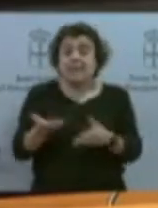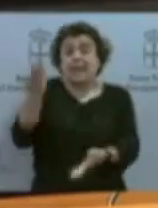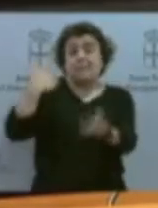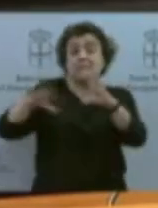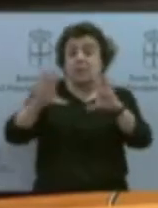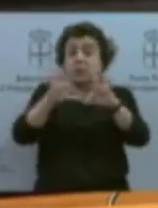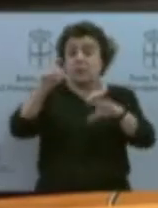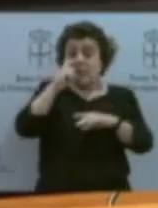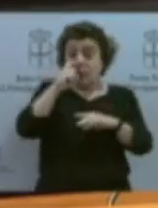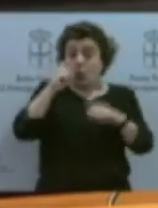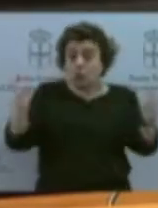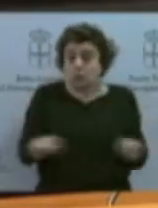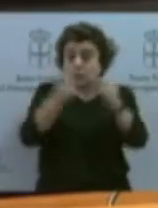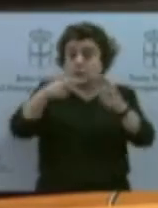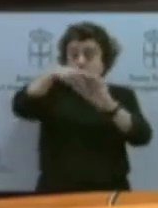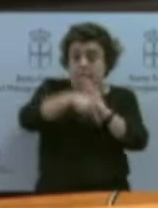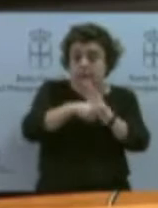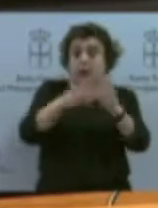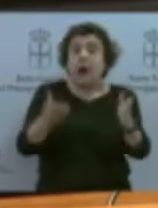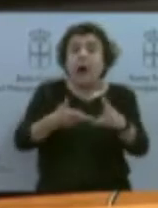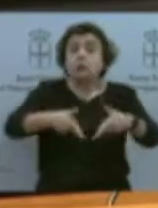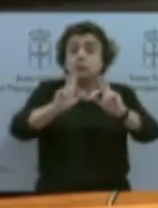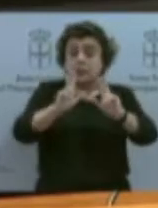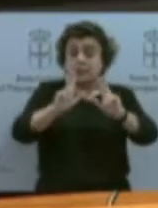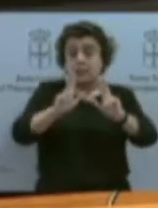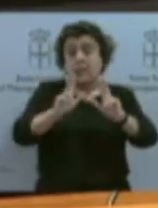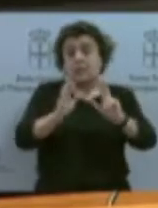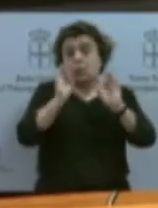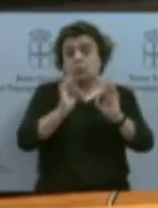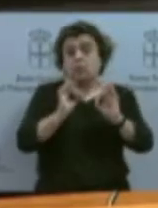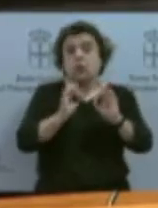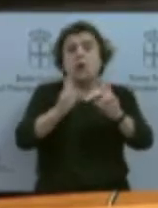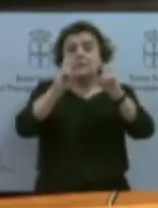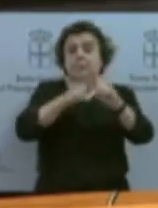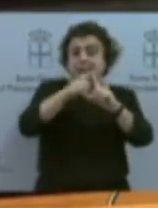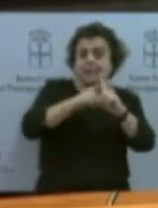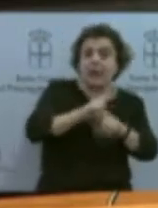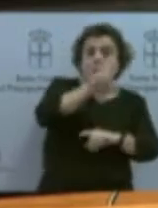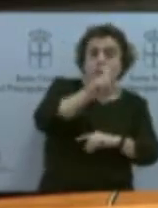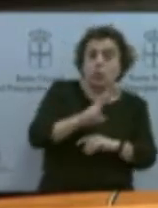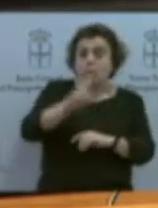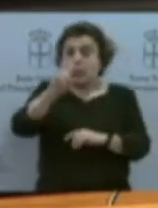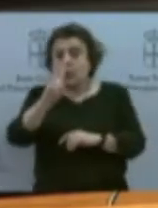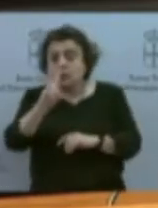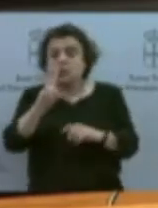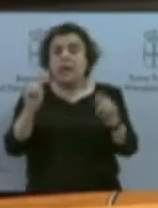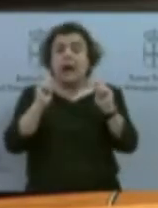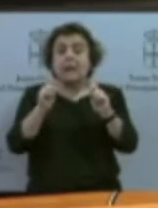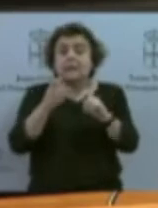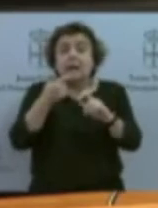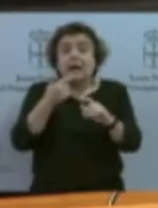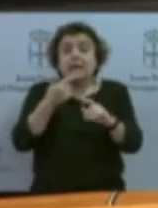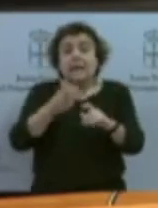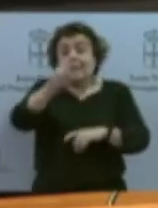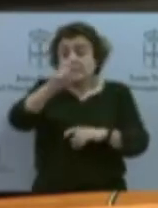multitudinarios siempre que se tengan un nivel de alerta, uno y dos, y se establece que los organizadores de los eventos multitudinarios, en coordinación con las autoridades